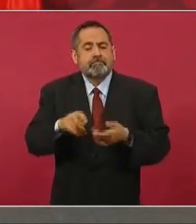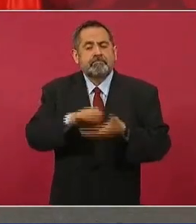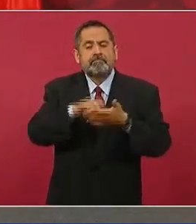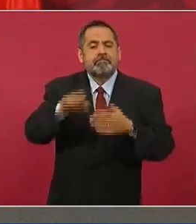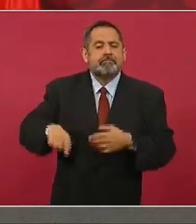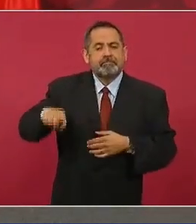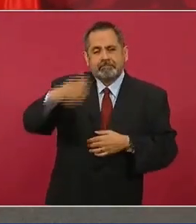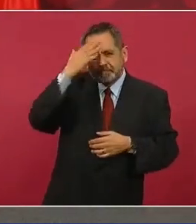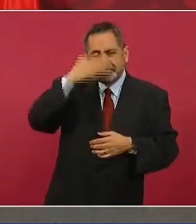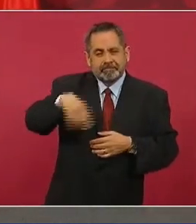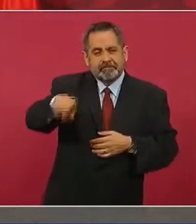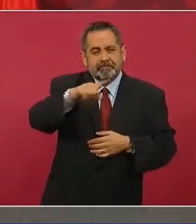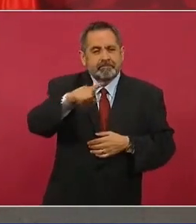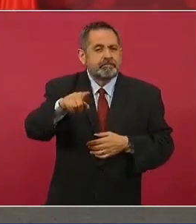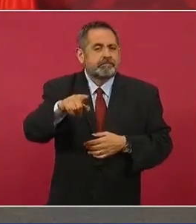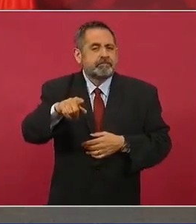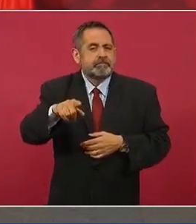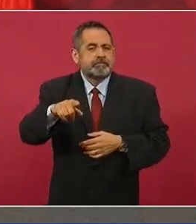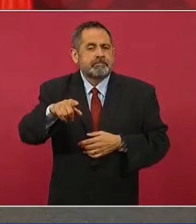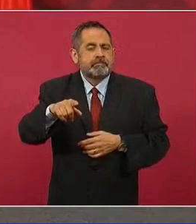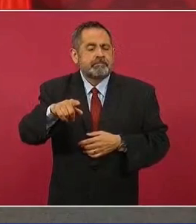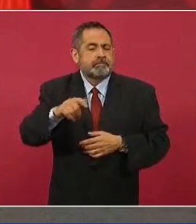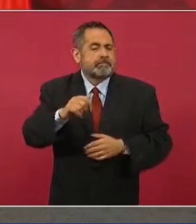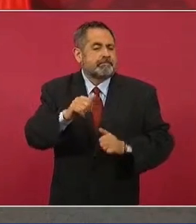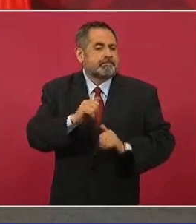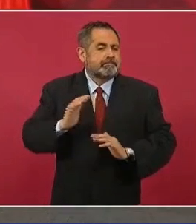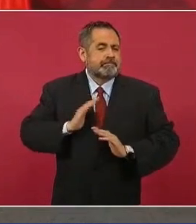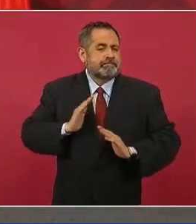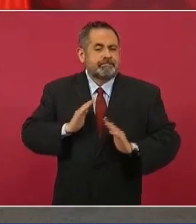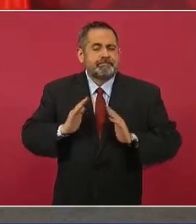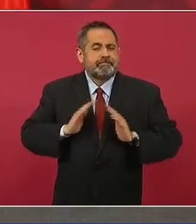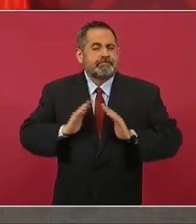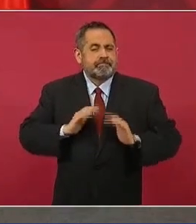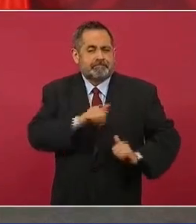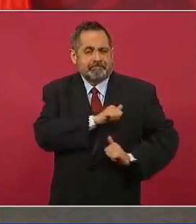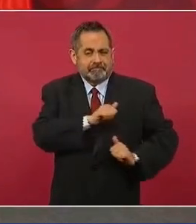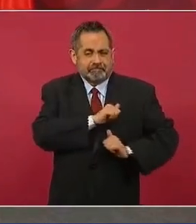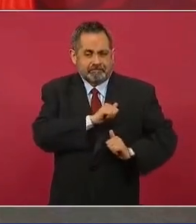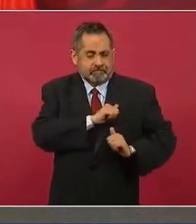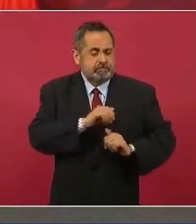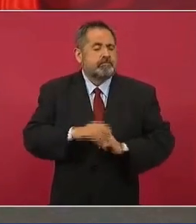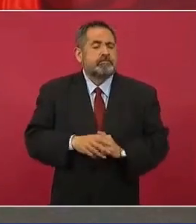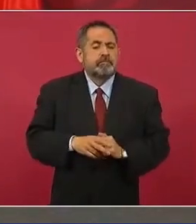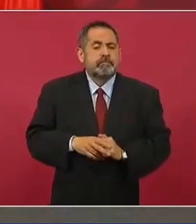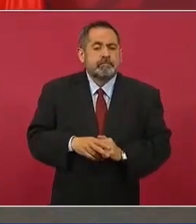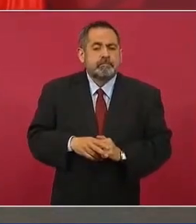regular